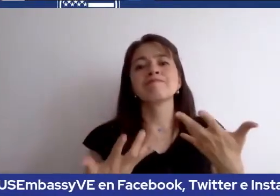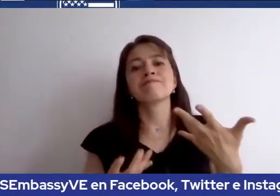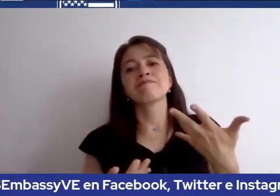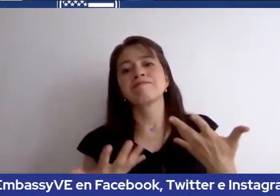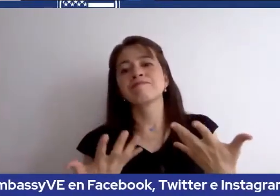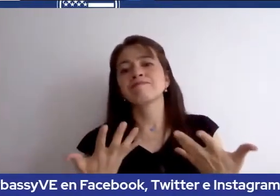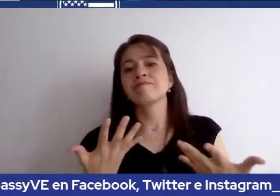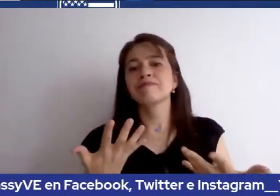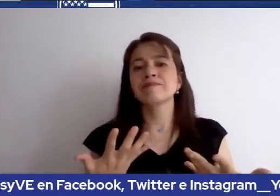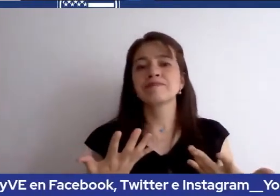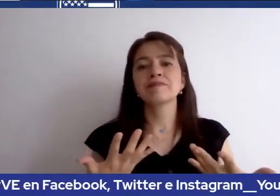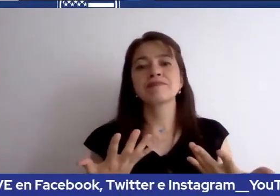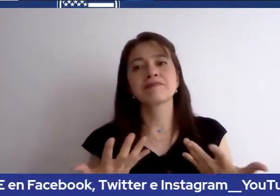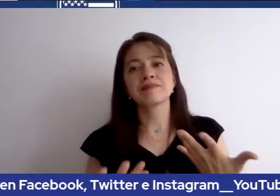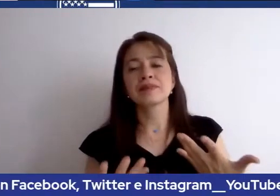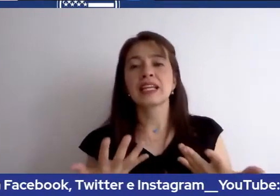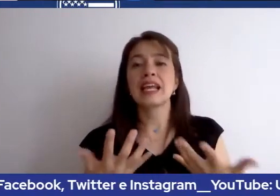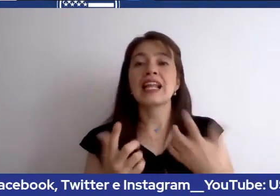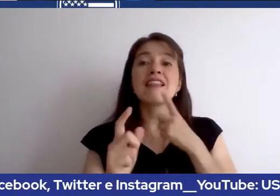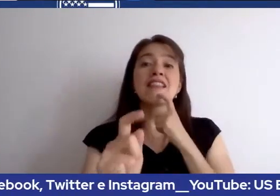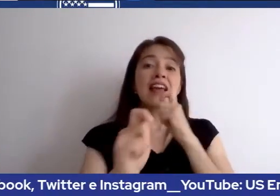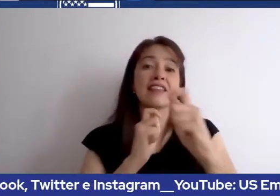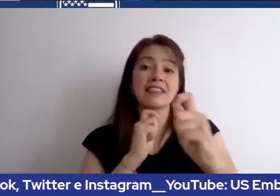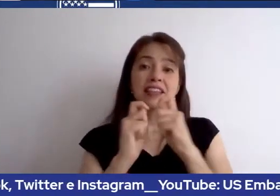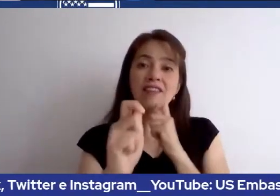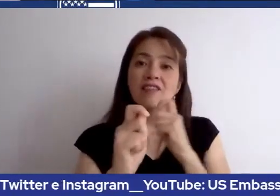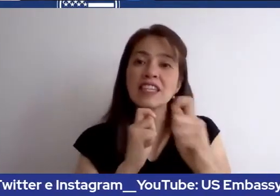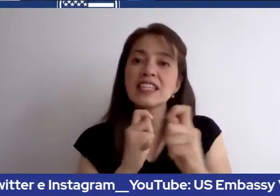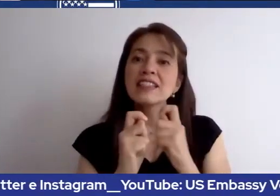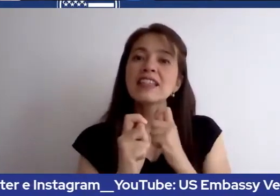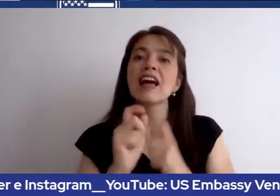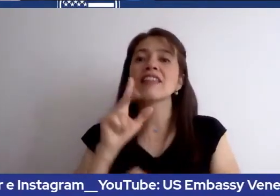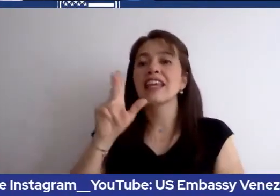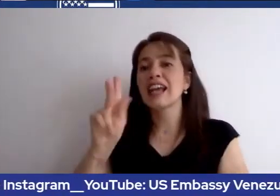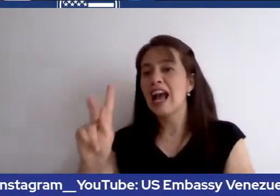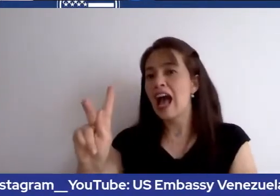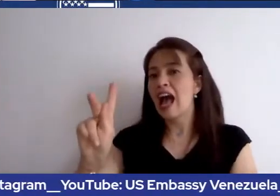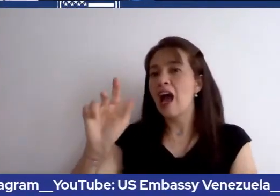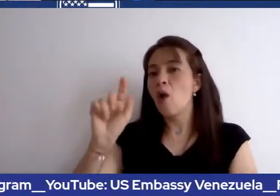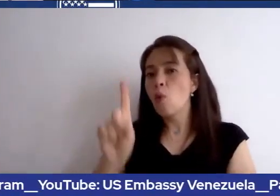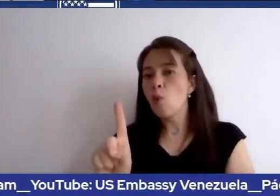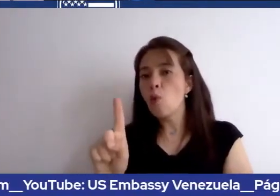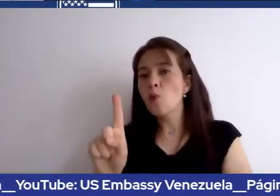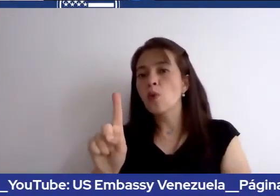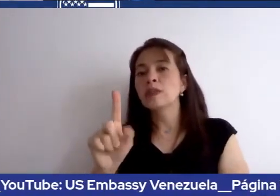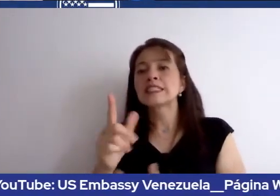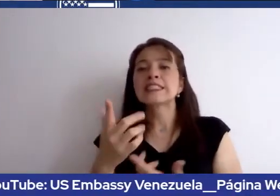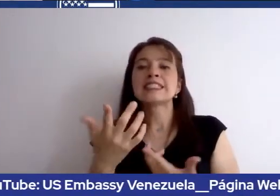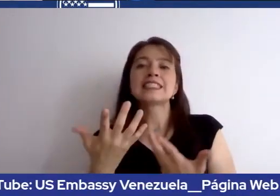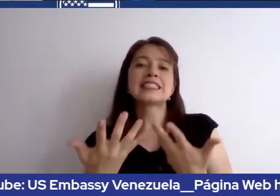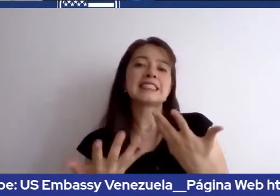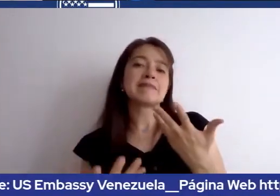pues la entrevista para una visa de cada uno en esta situación